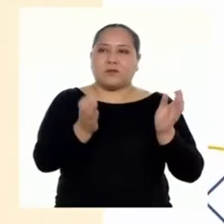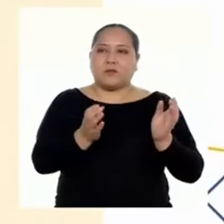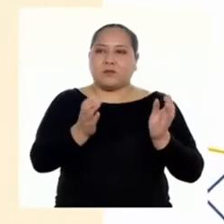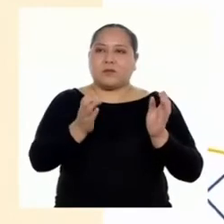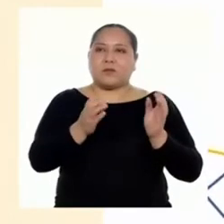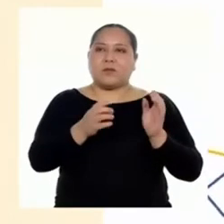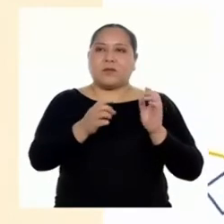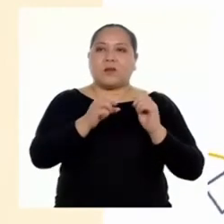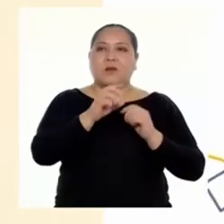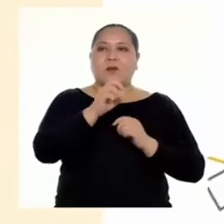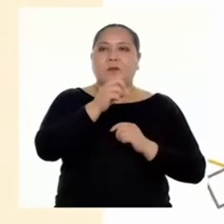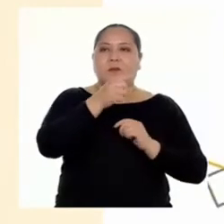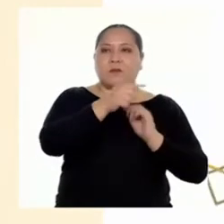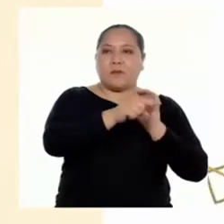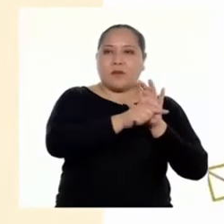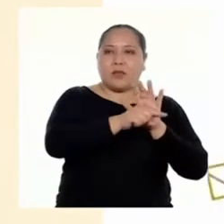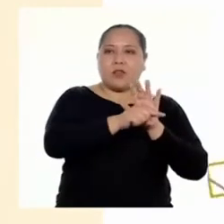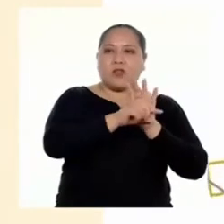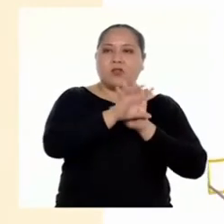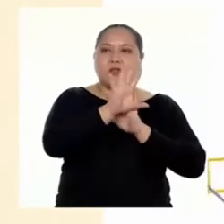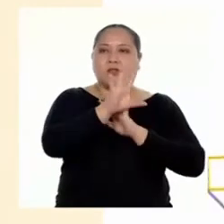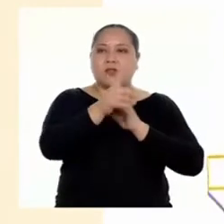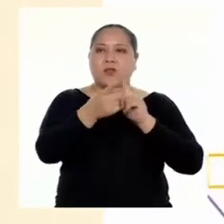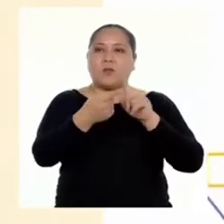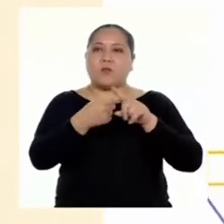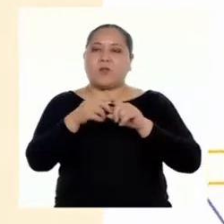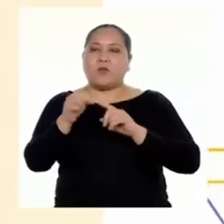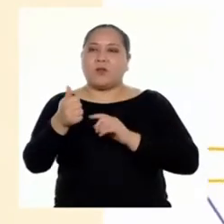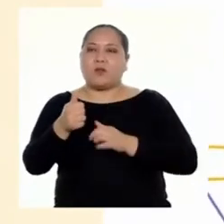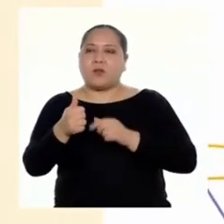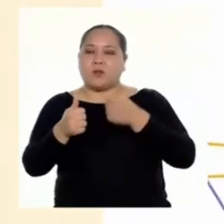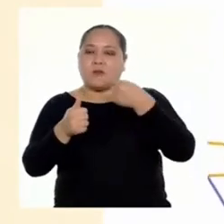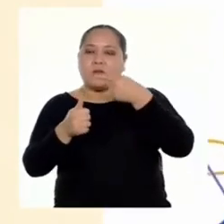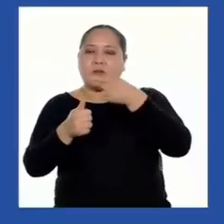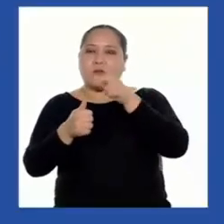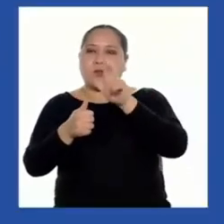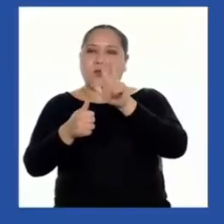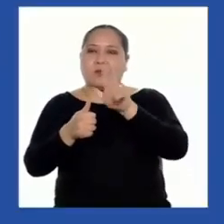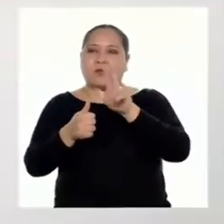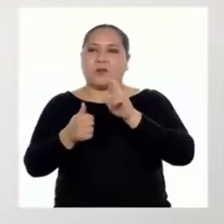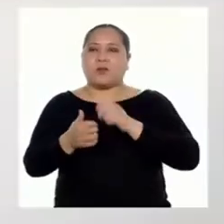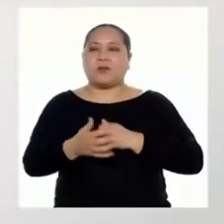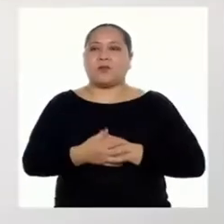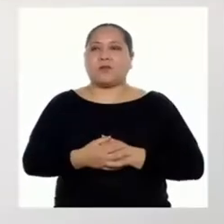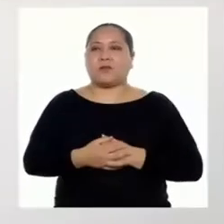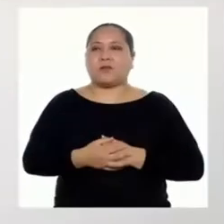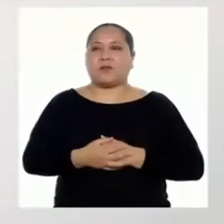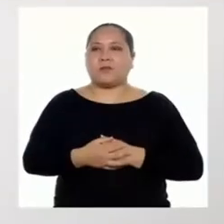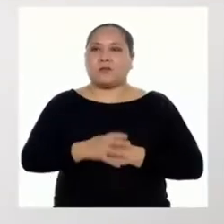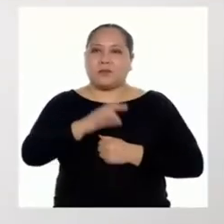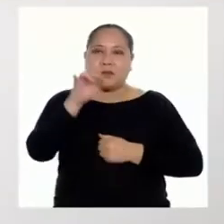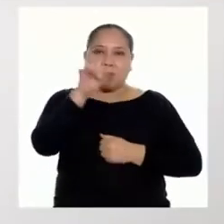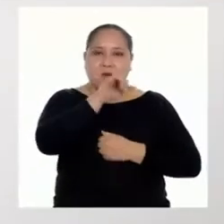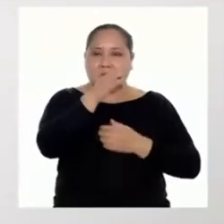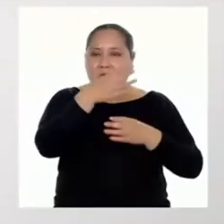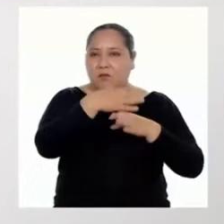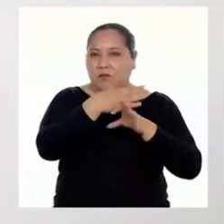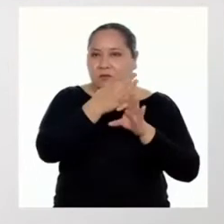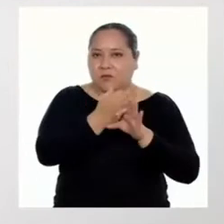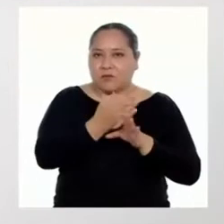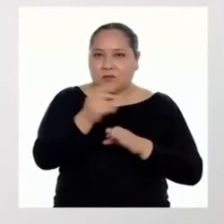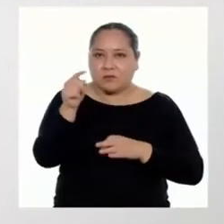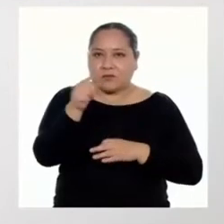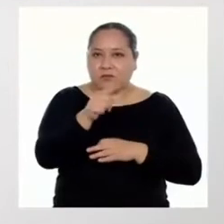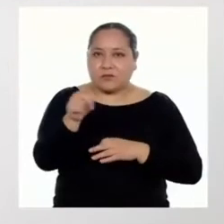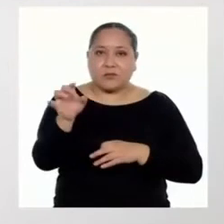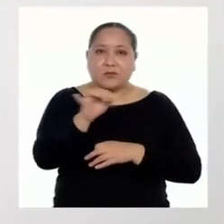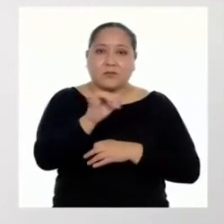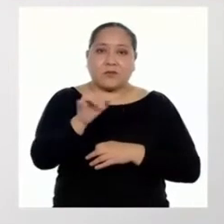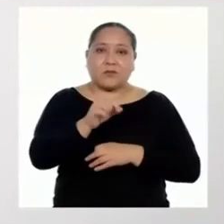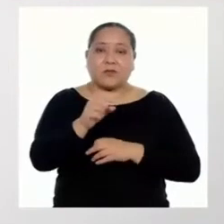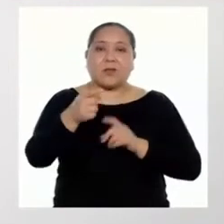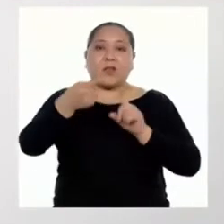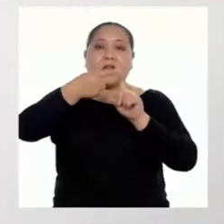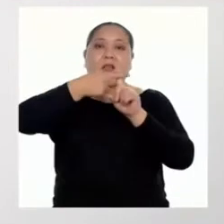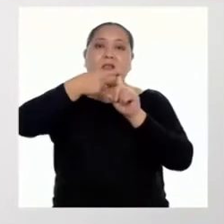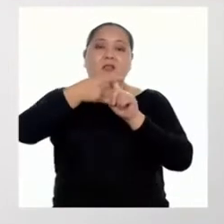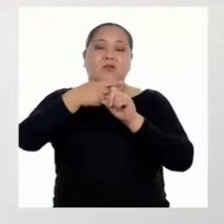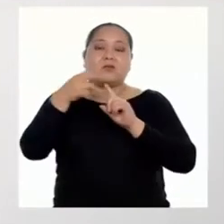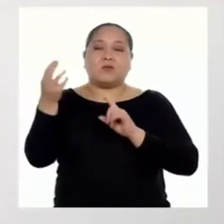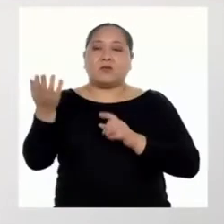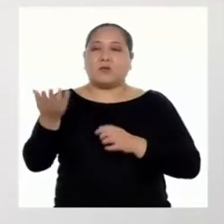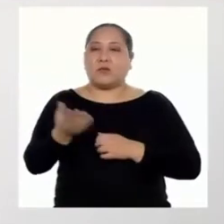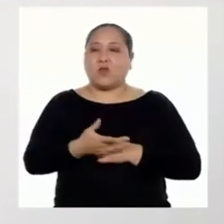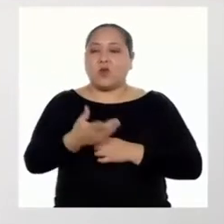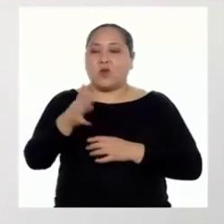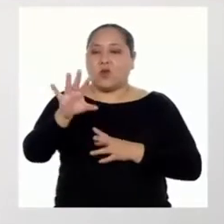quiere decir menos 5 por 10 elevado a menos 3. Y de la misma manera en que lo hicimos en la adición,